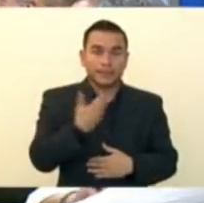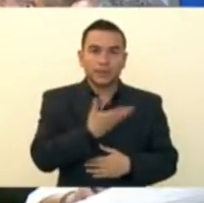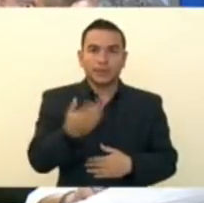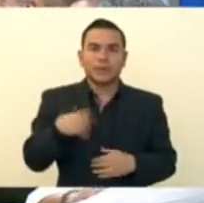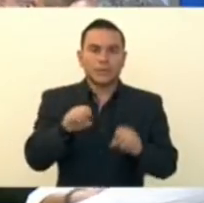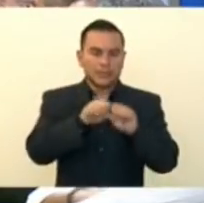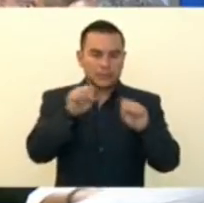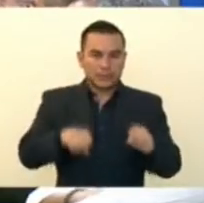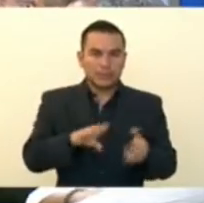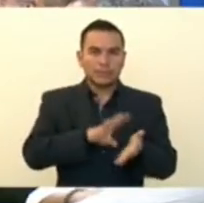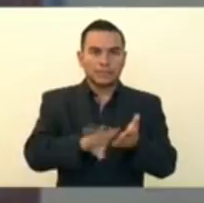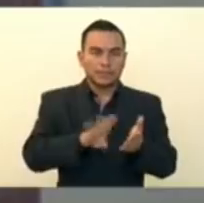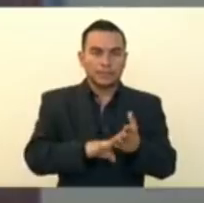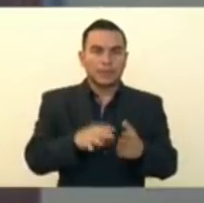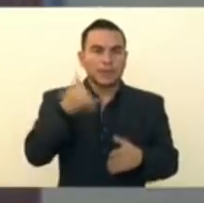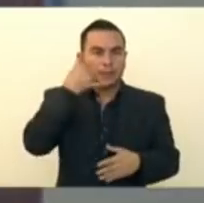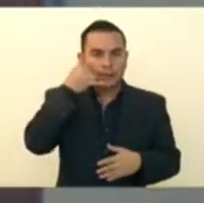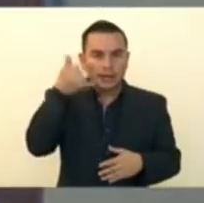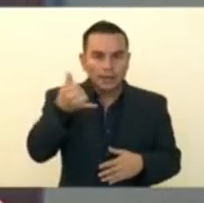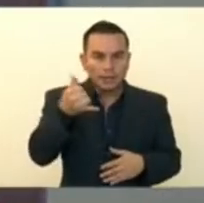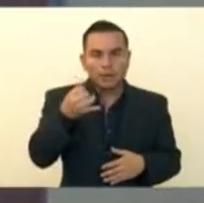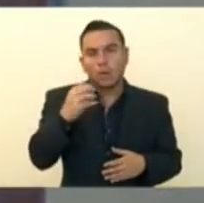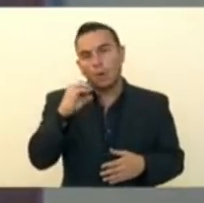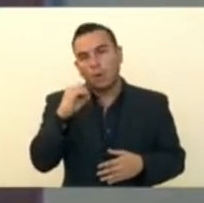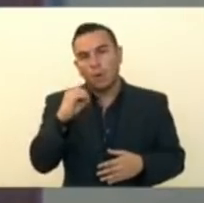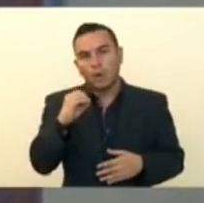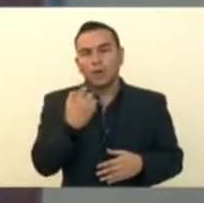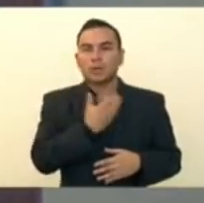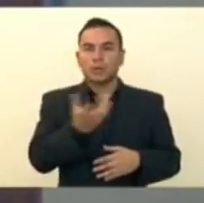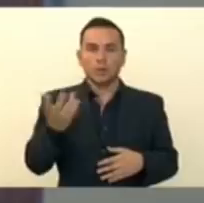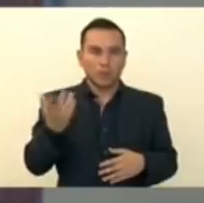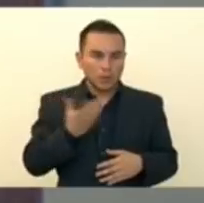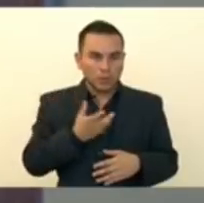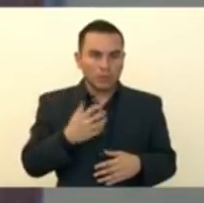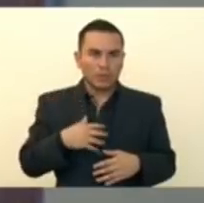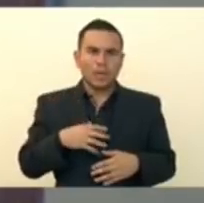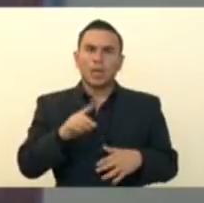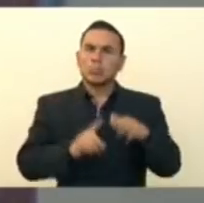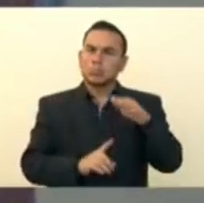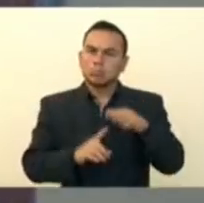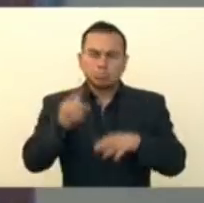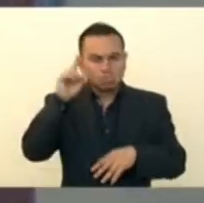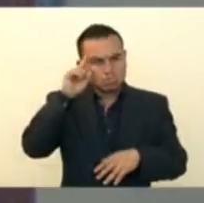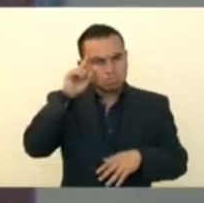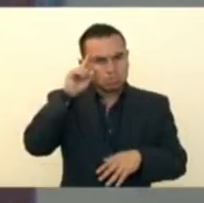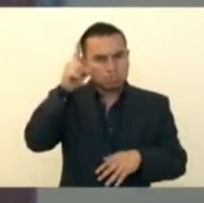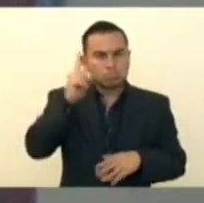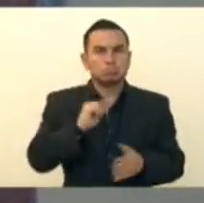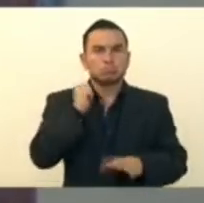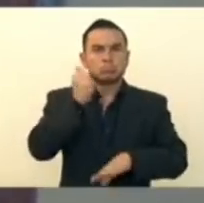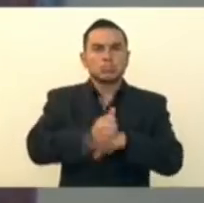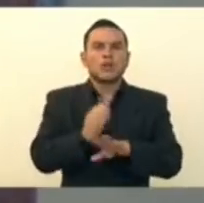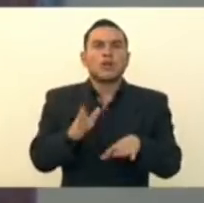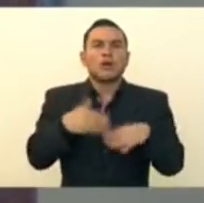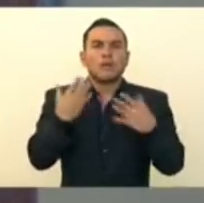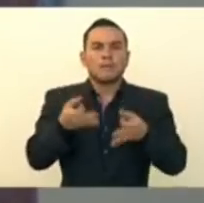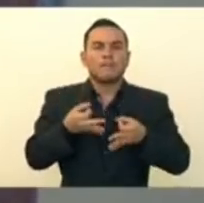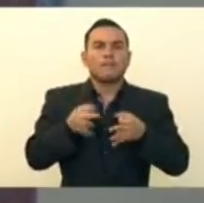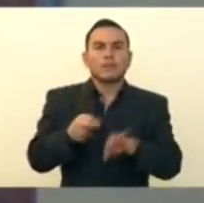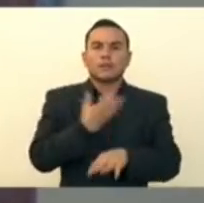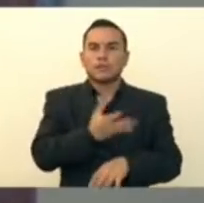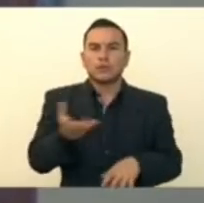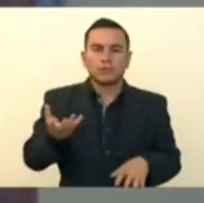con celular, ya se habló también con los puntos express, ya se habló también con el sistema de la tarjeta